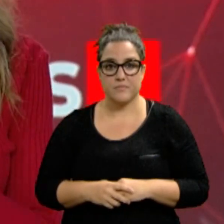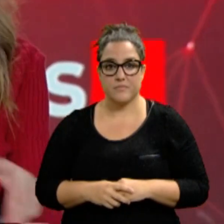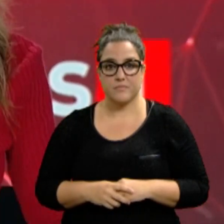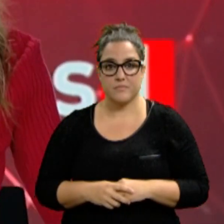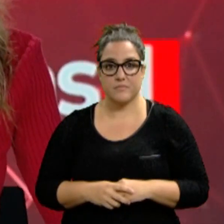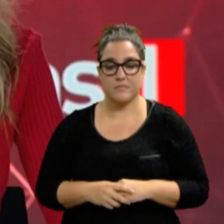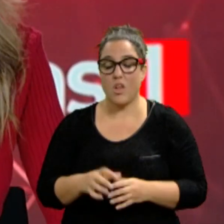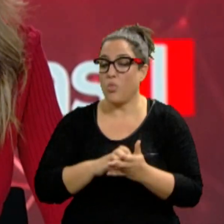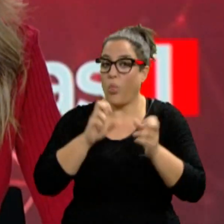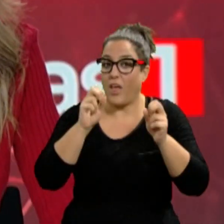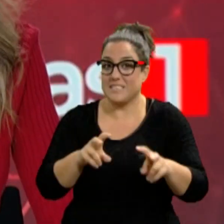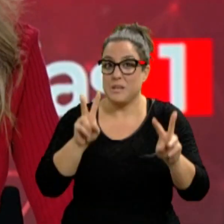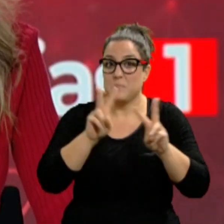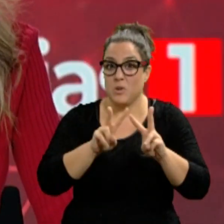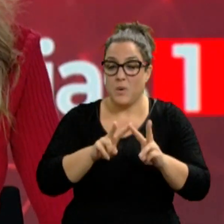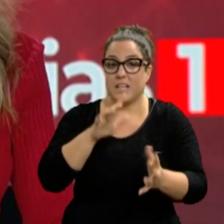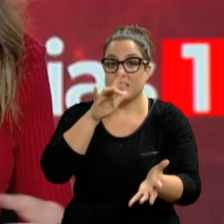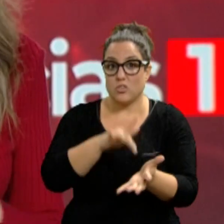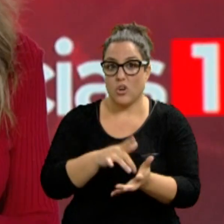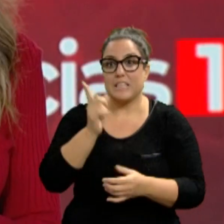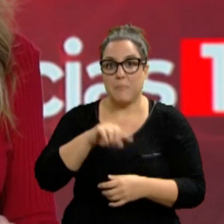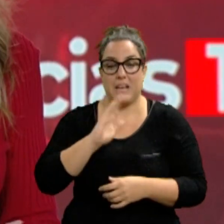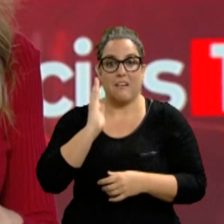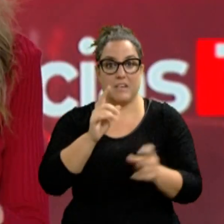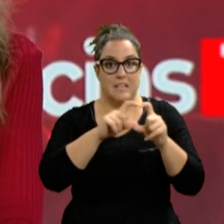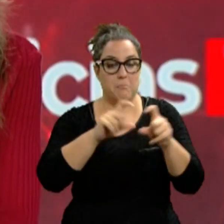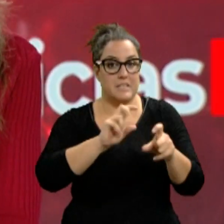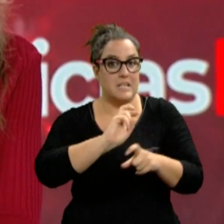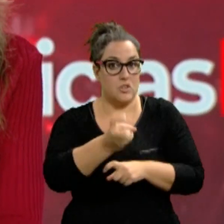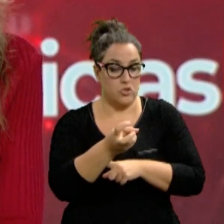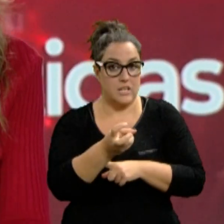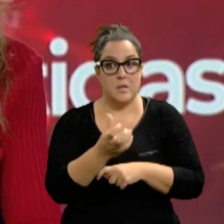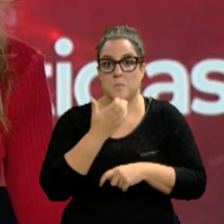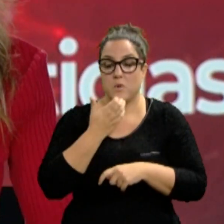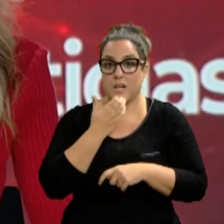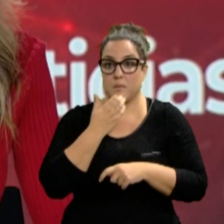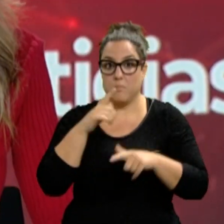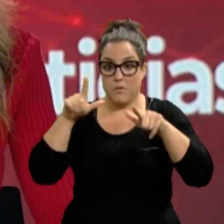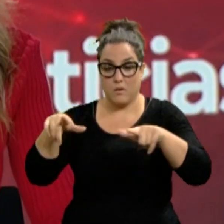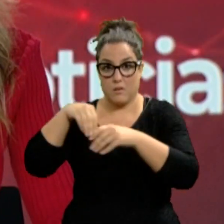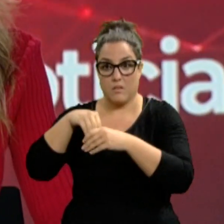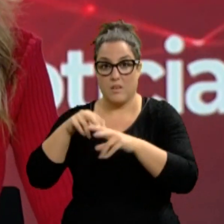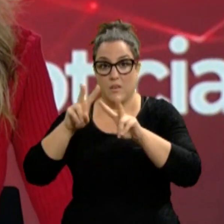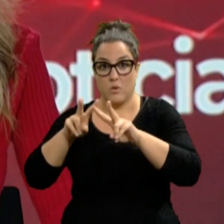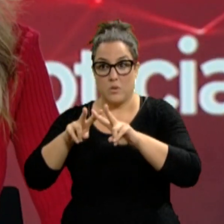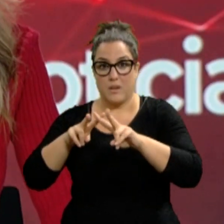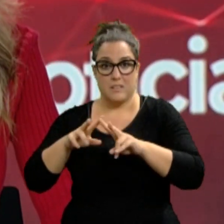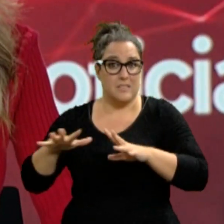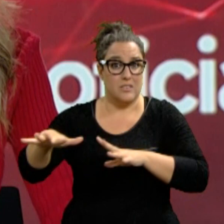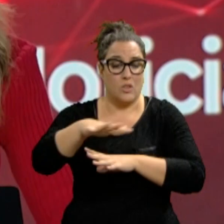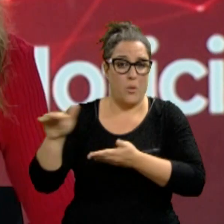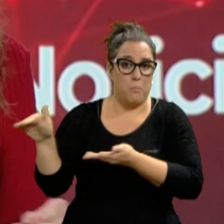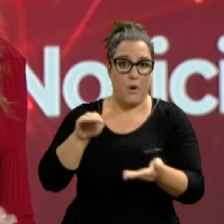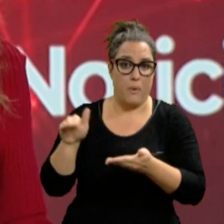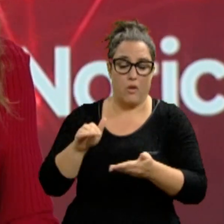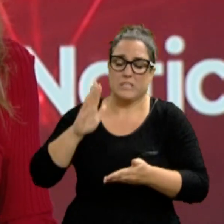Bueno, sin duda todo lo que pasa en Volkswagen afecta también a otras empresas. Por ejemplo, el efecto que tiene en la planta se multiplica por 6 en todo el parque de proveedores.